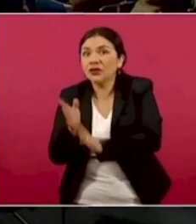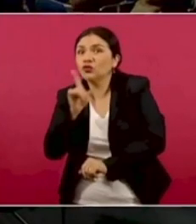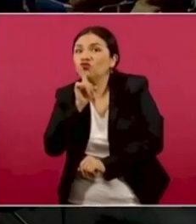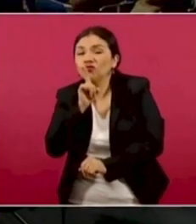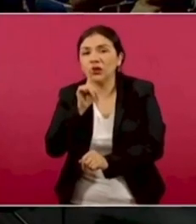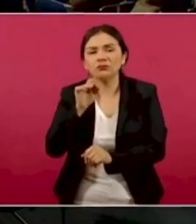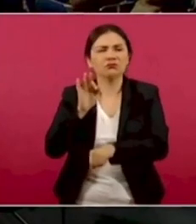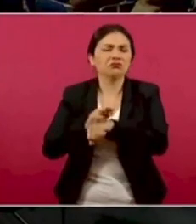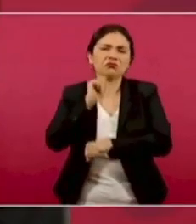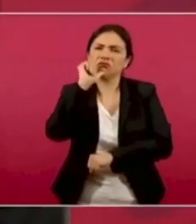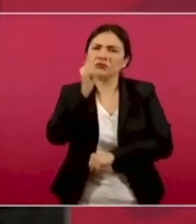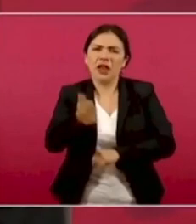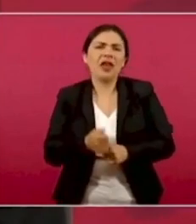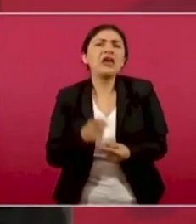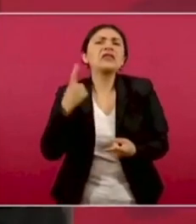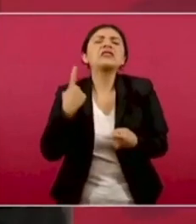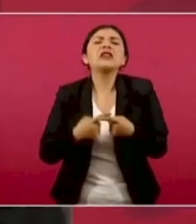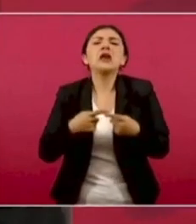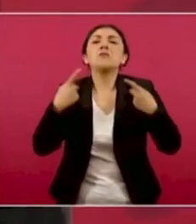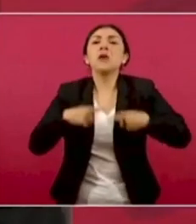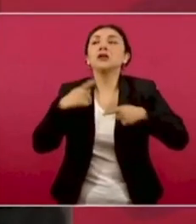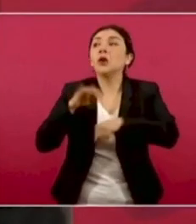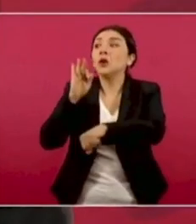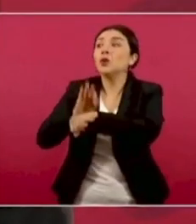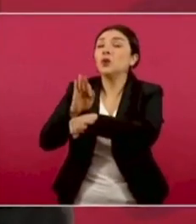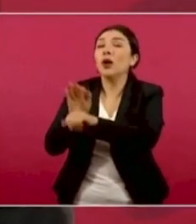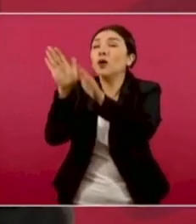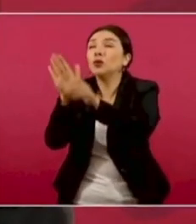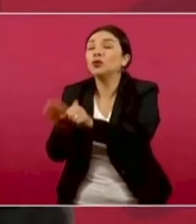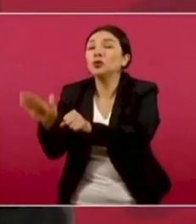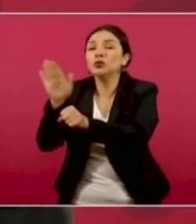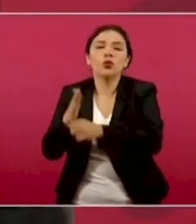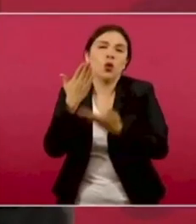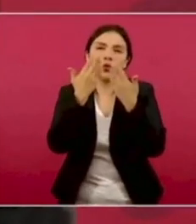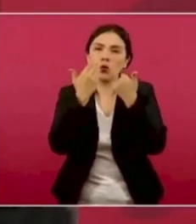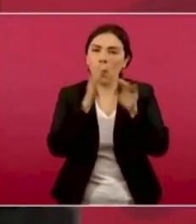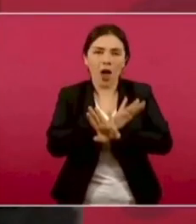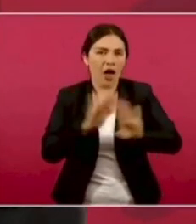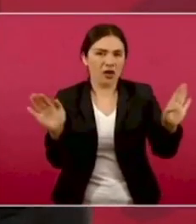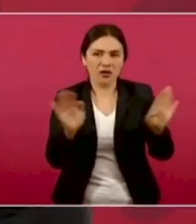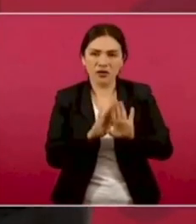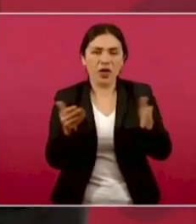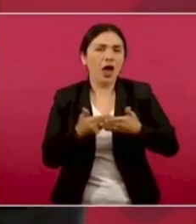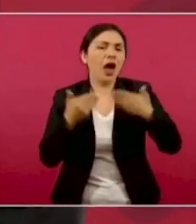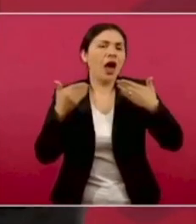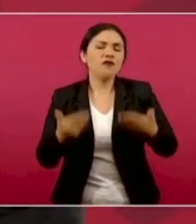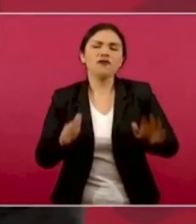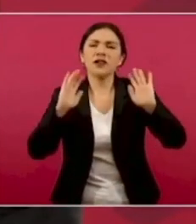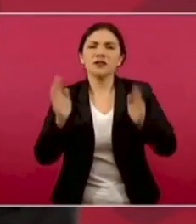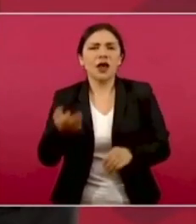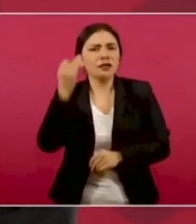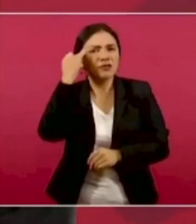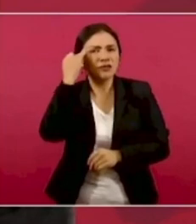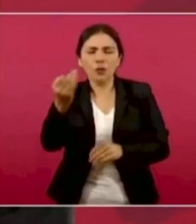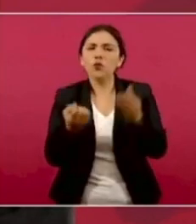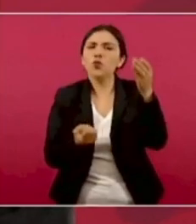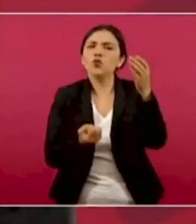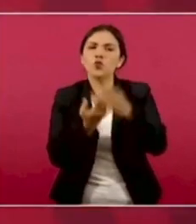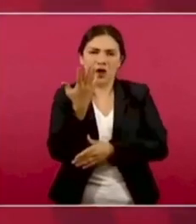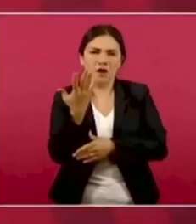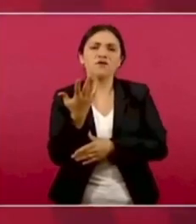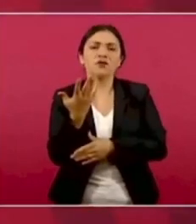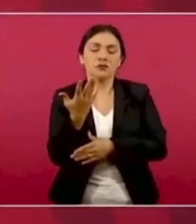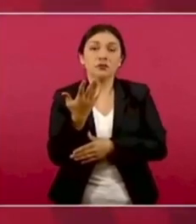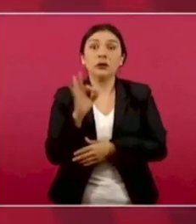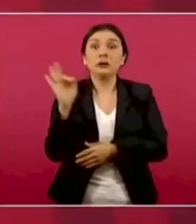no hay privilegiados, estamos en una etapa nueva y el que